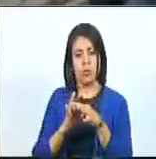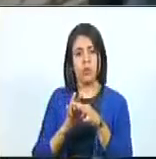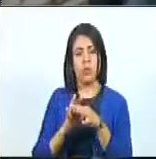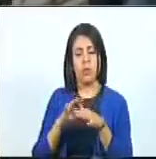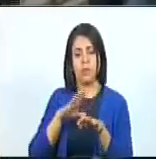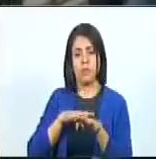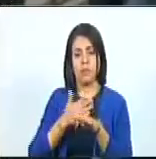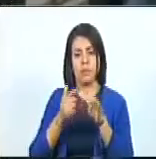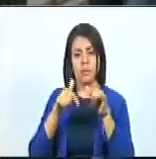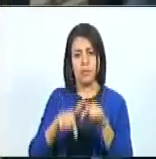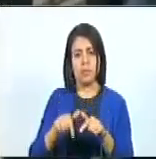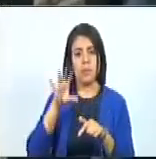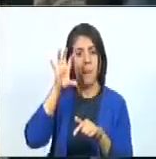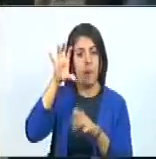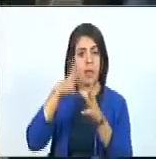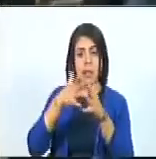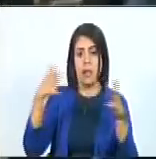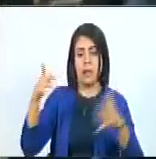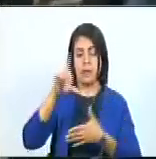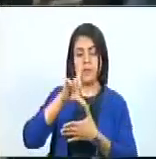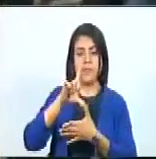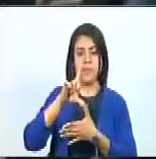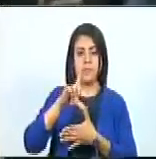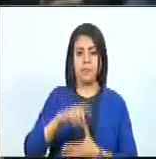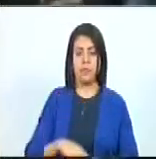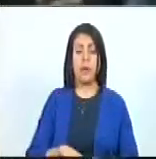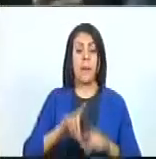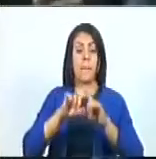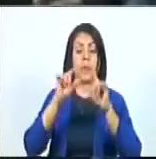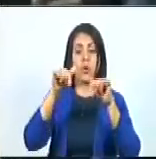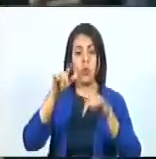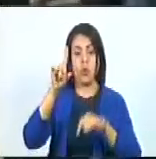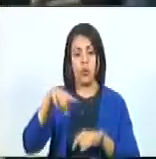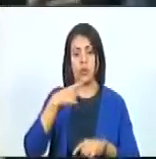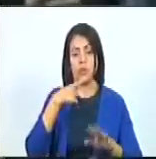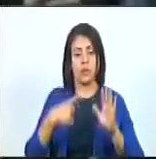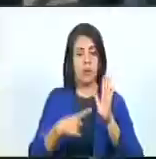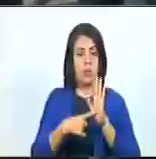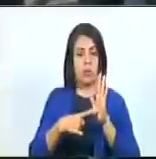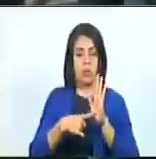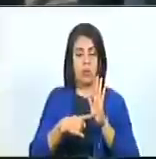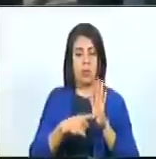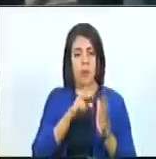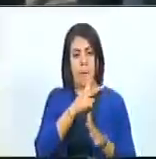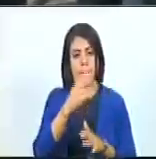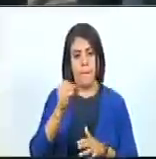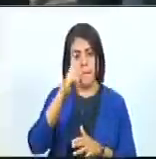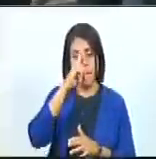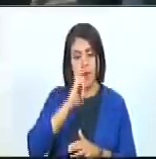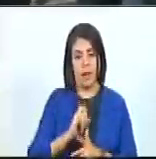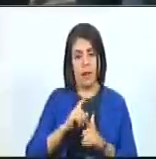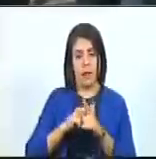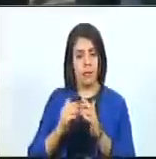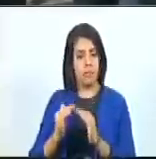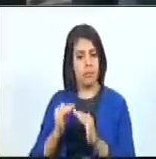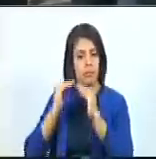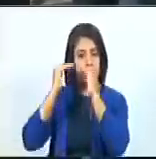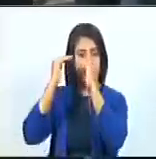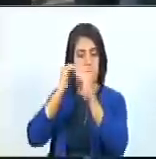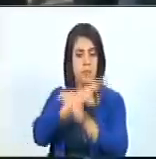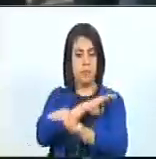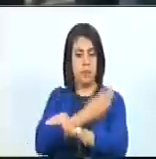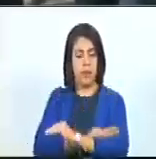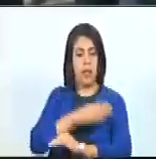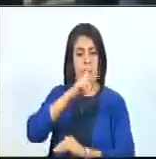de la patria grande latinoamericana. Pero hoy también se cumplen 20 años del ascenso al poder de